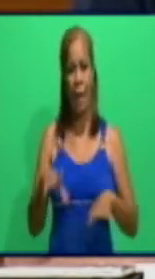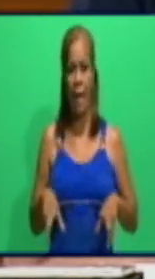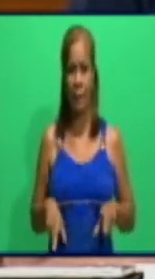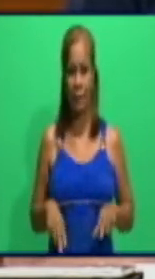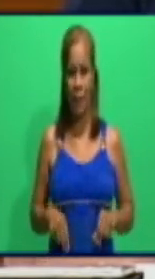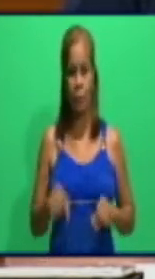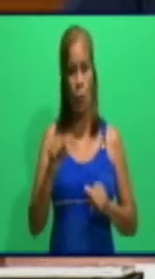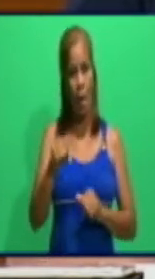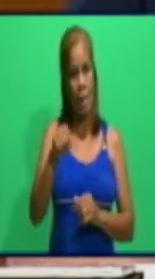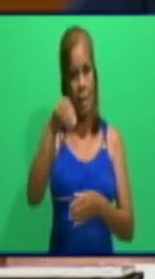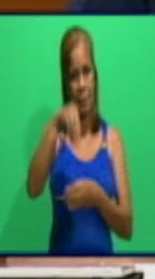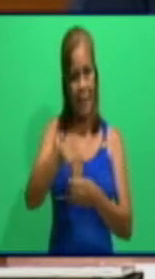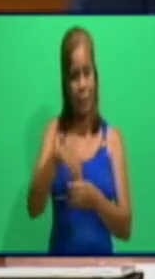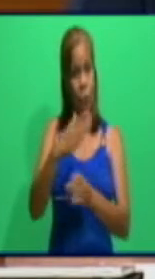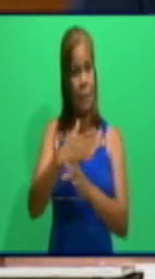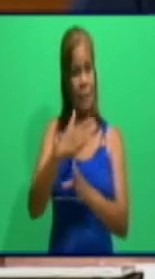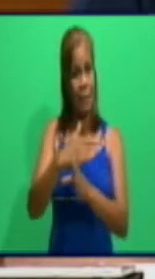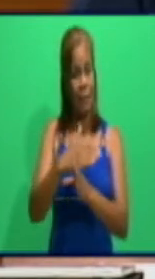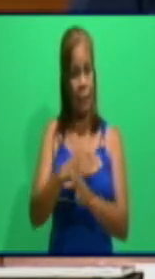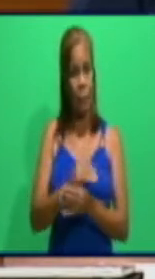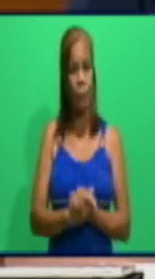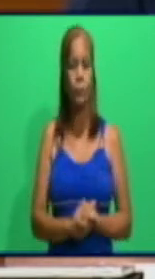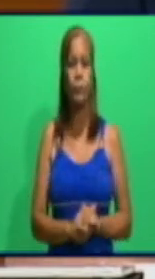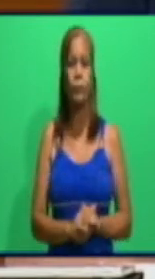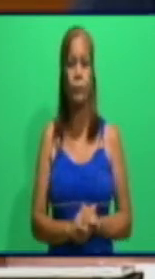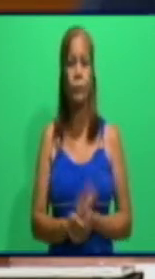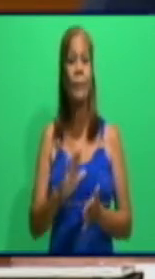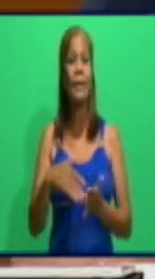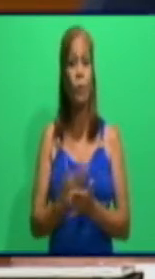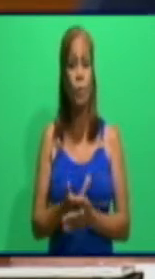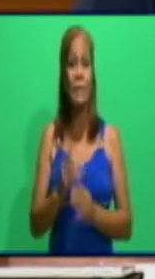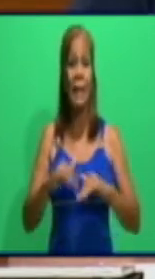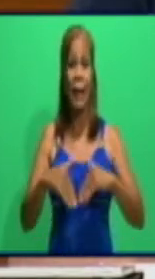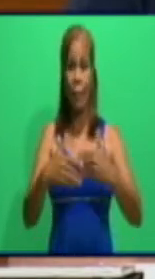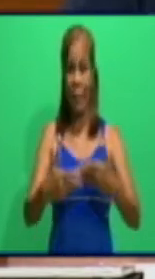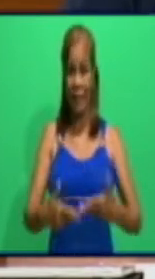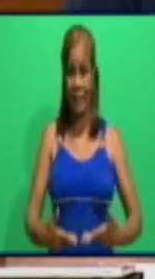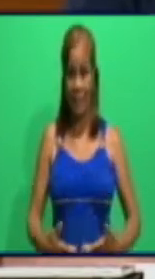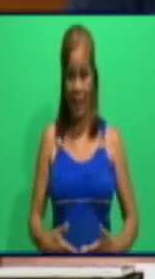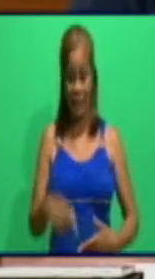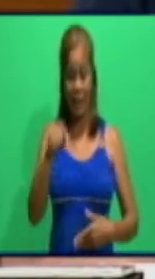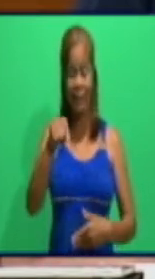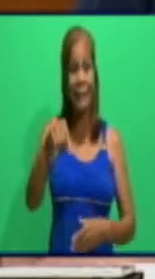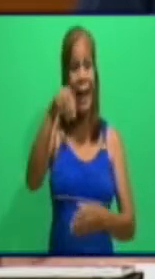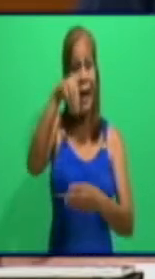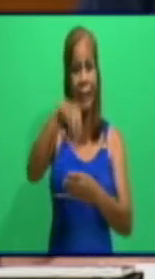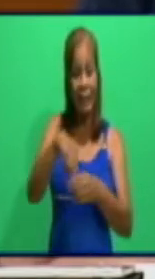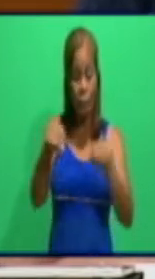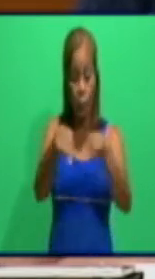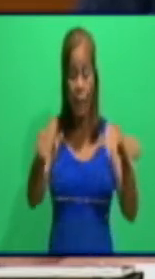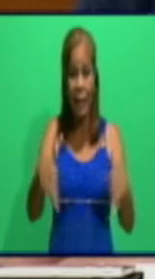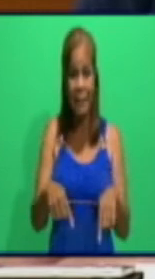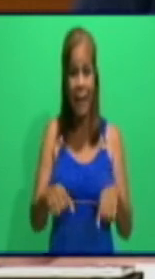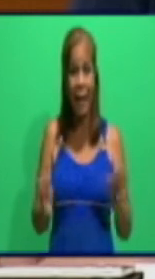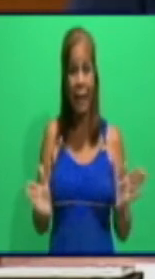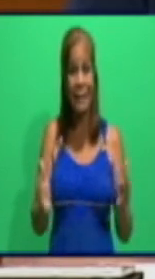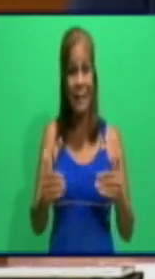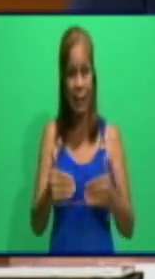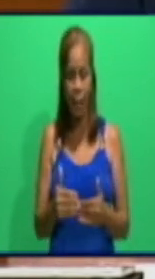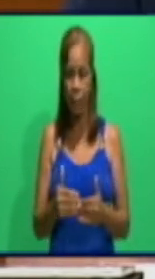tranquilidad, que lo que la embarazada que esté allí necesite, lo va a tener por parte... No puede tener acompañantes,